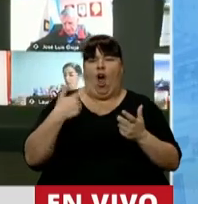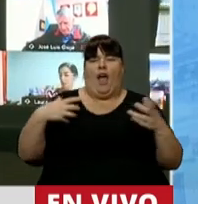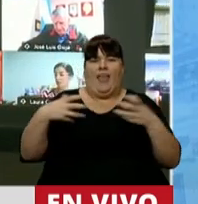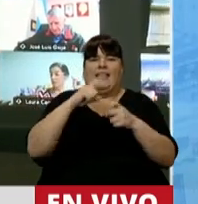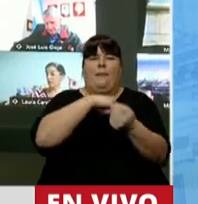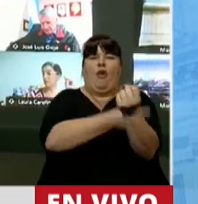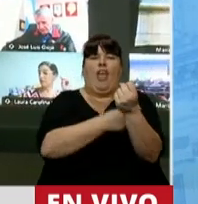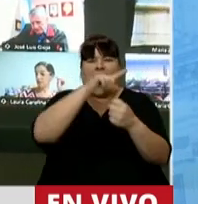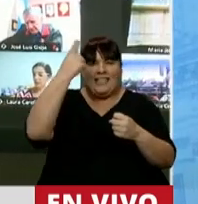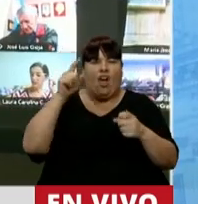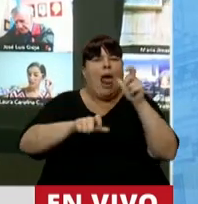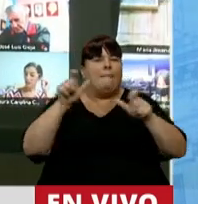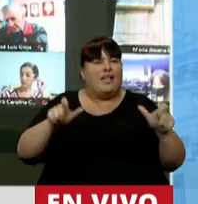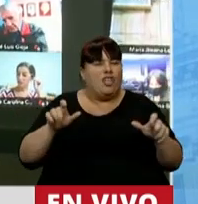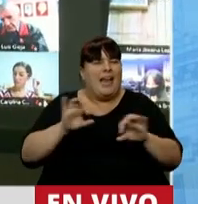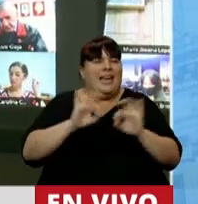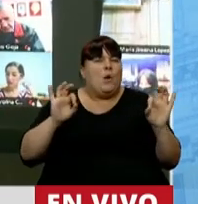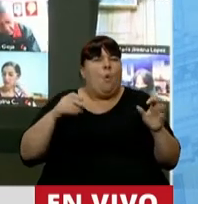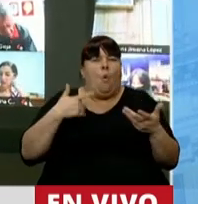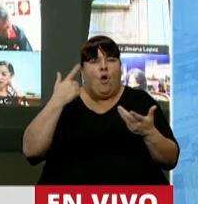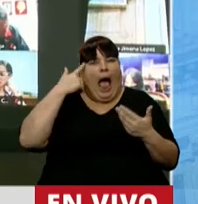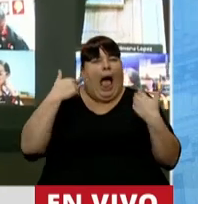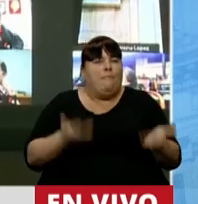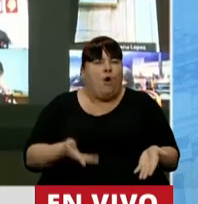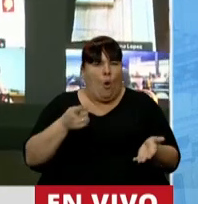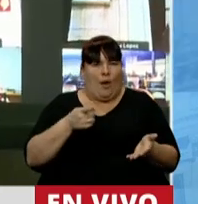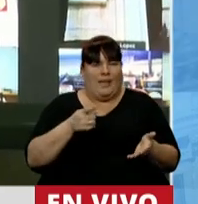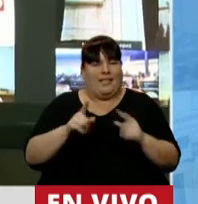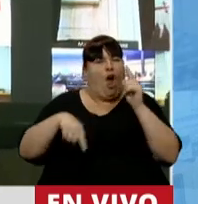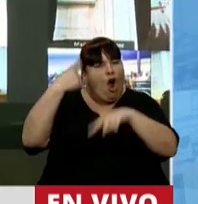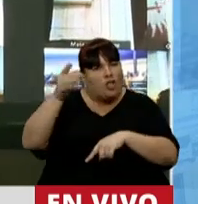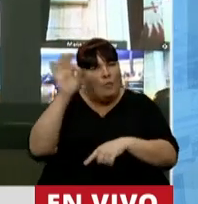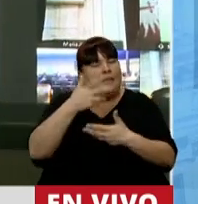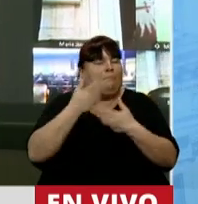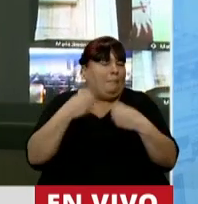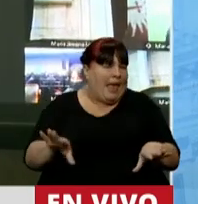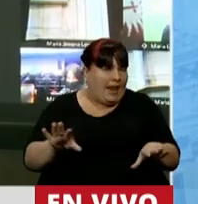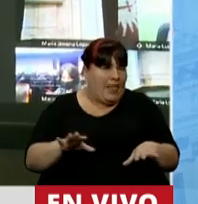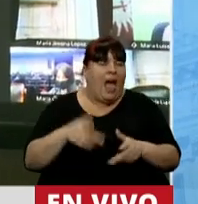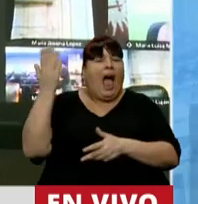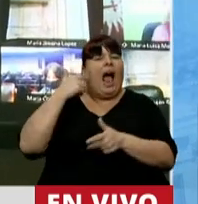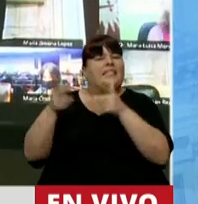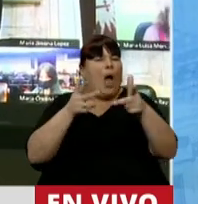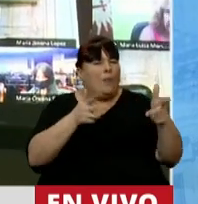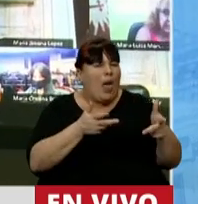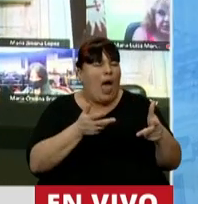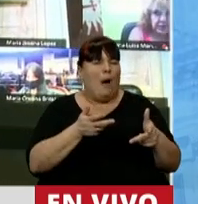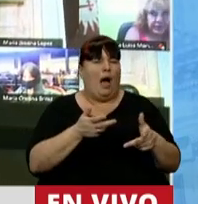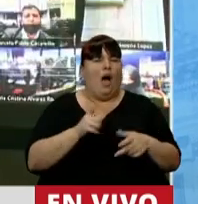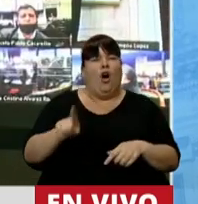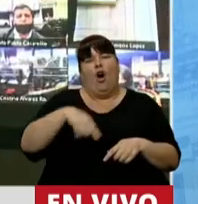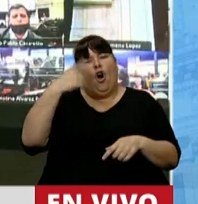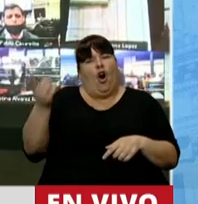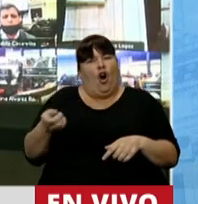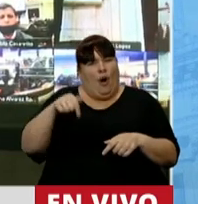uno de los tres poderes del Estado con la ciudadanía? Ninguna impotencia espera la oportunidad, será otra oportunidad perdida. Se hablaba de